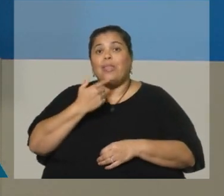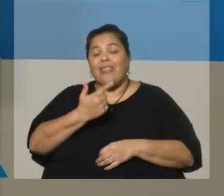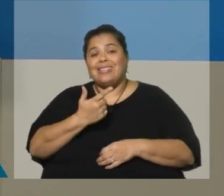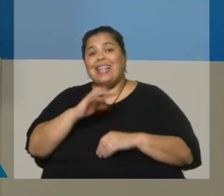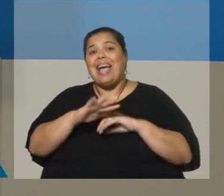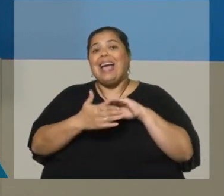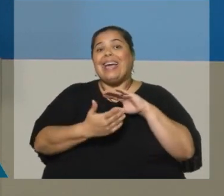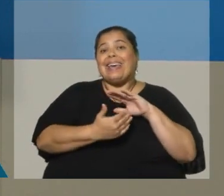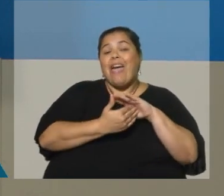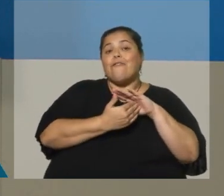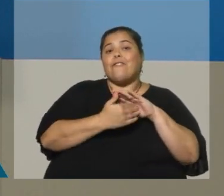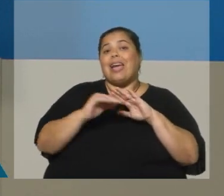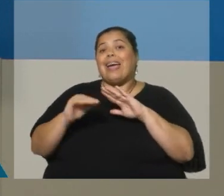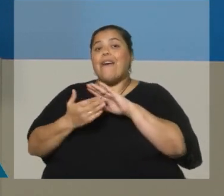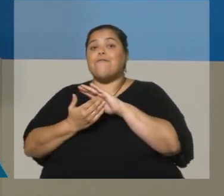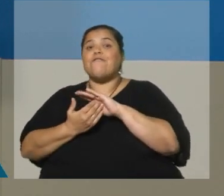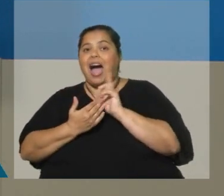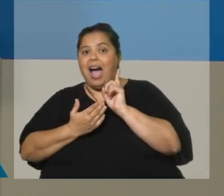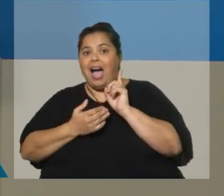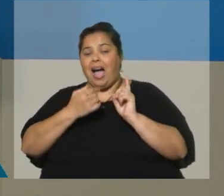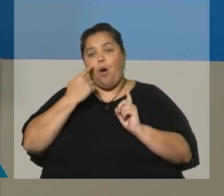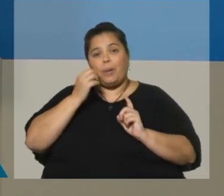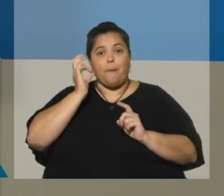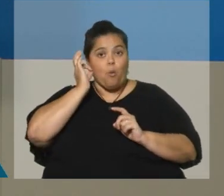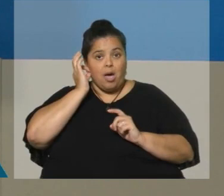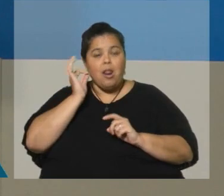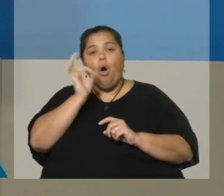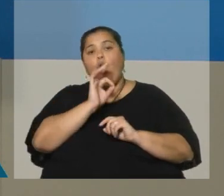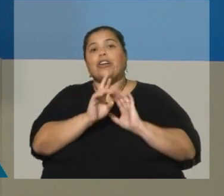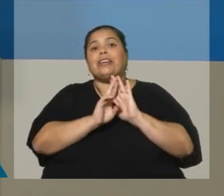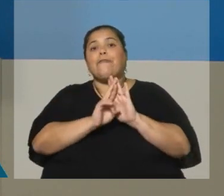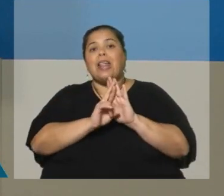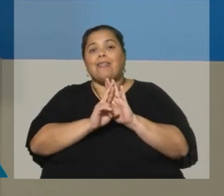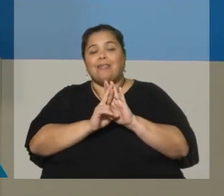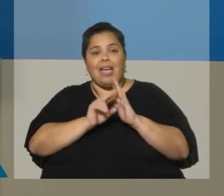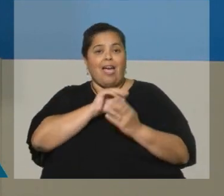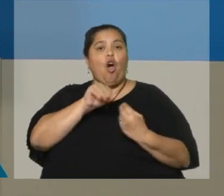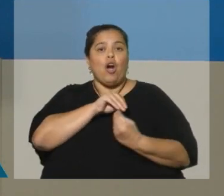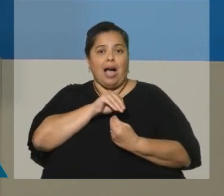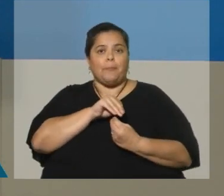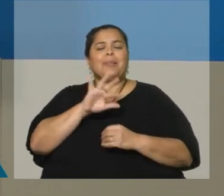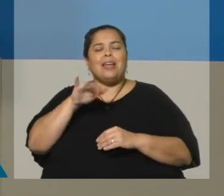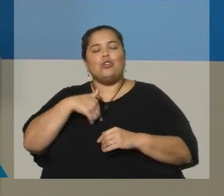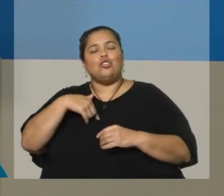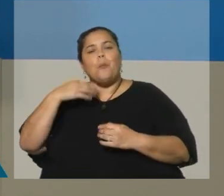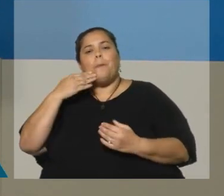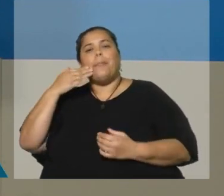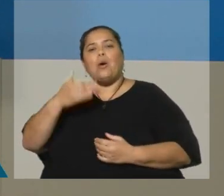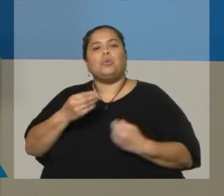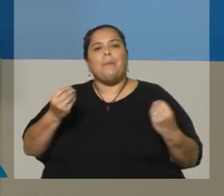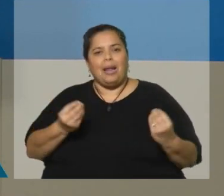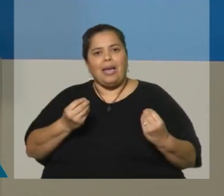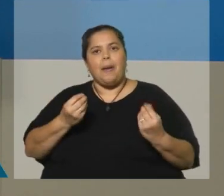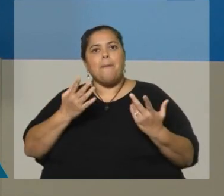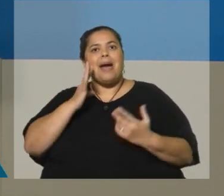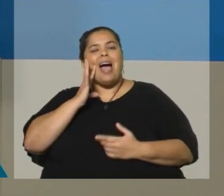jefa de hogar o referente del hogar. El objetivo de esta pregunta, desde el punto de vista del Instituto, es buscar que se